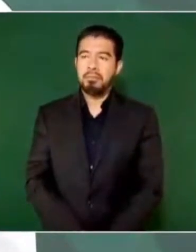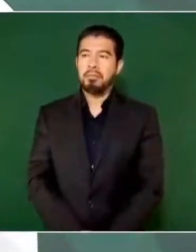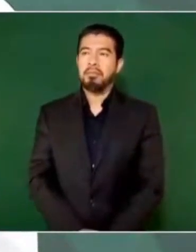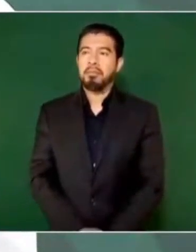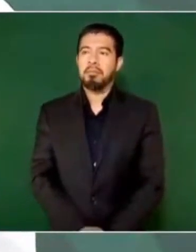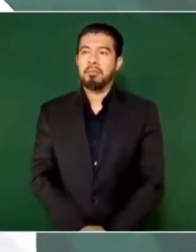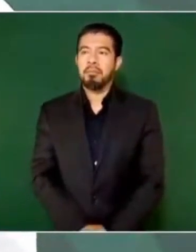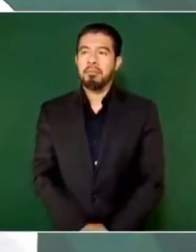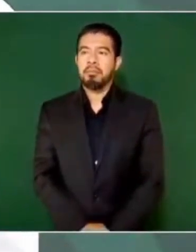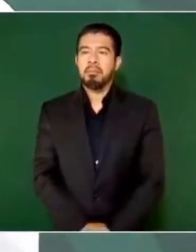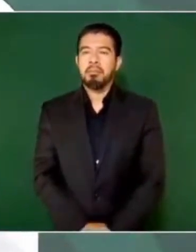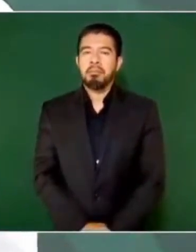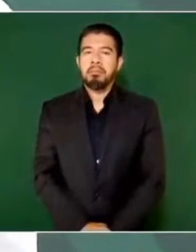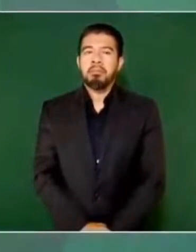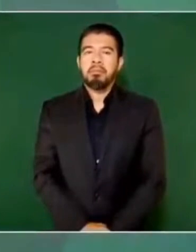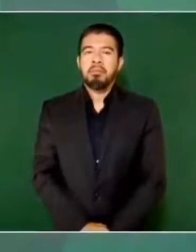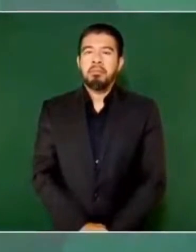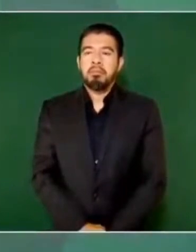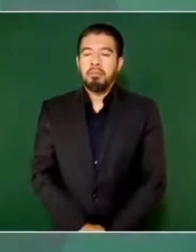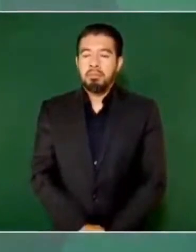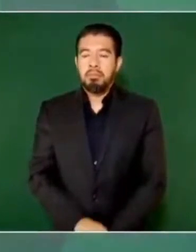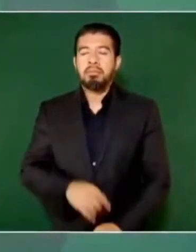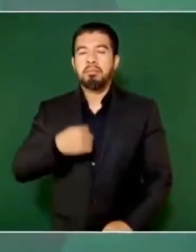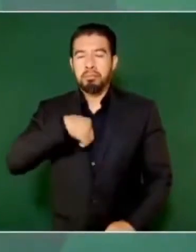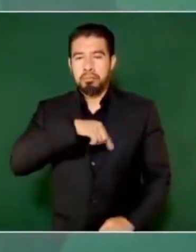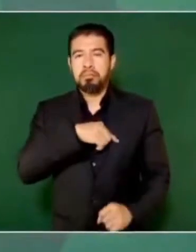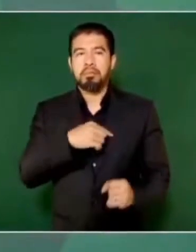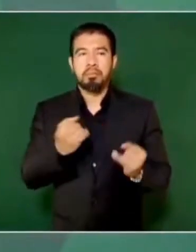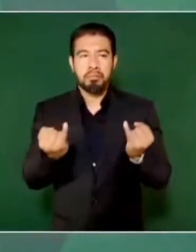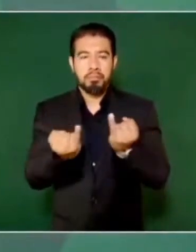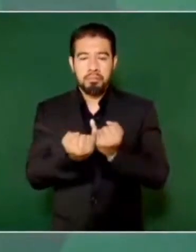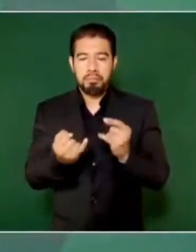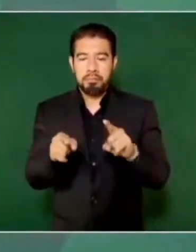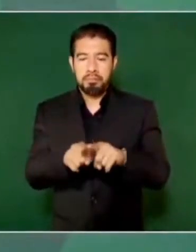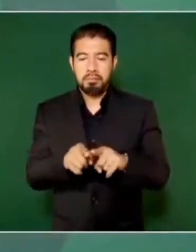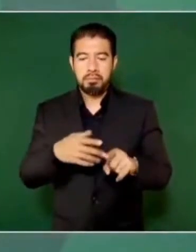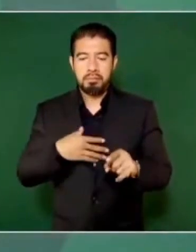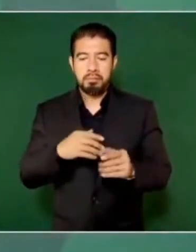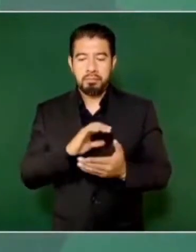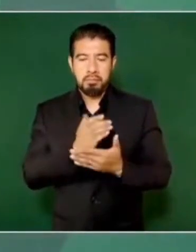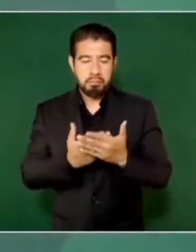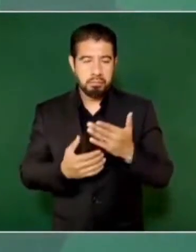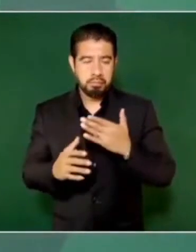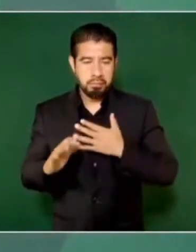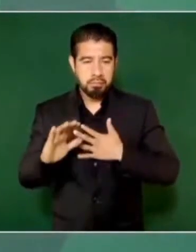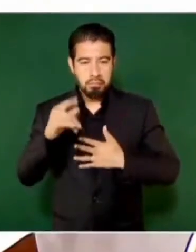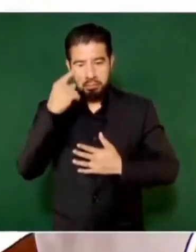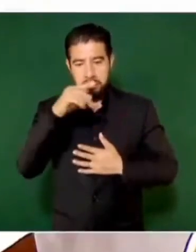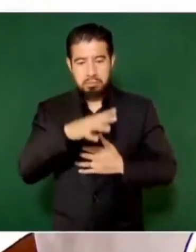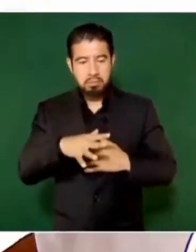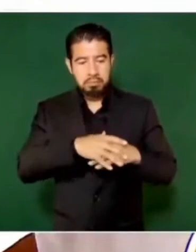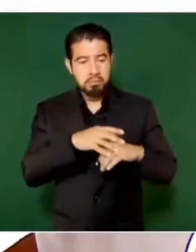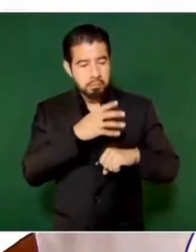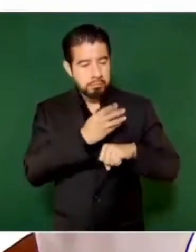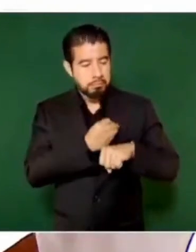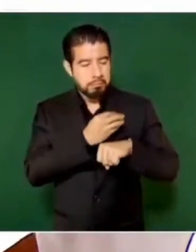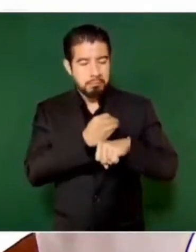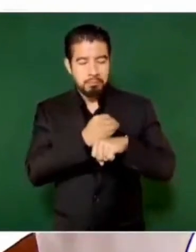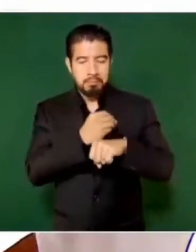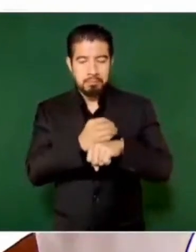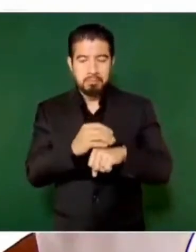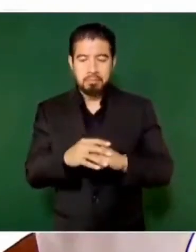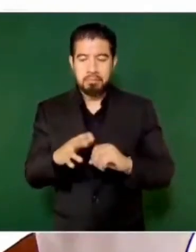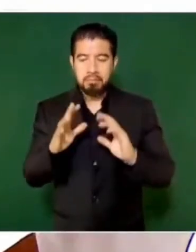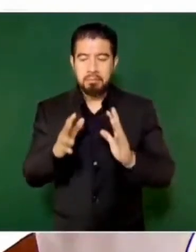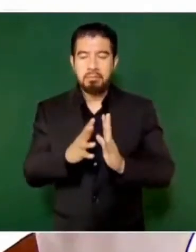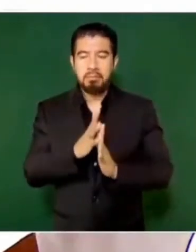nosotros hicimos el compromiso de terminar ese malecón y ya estamos